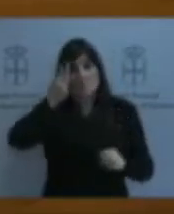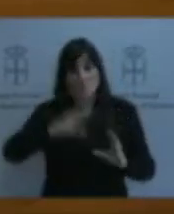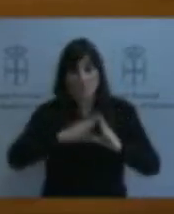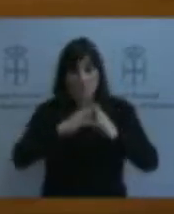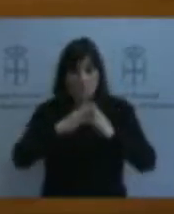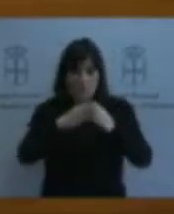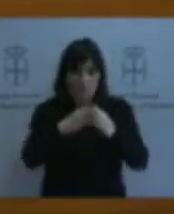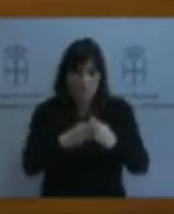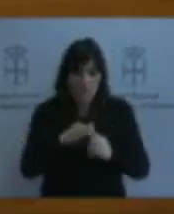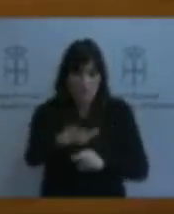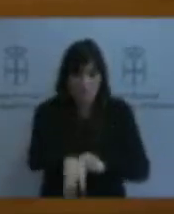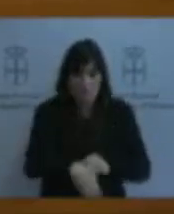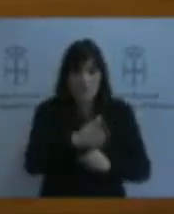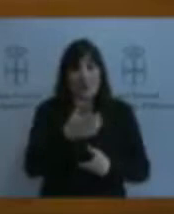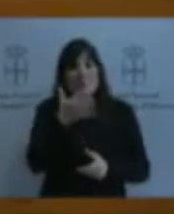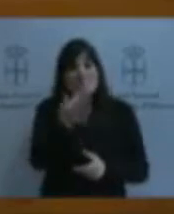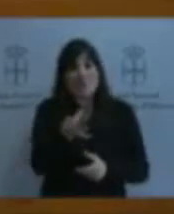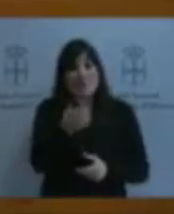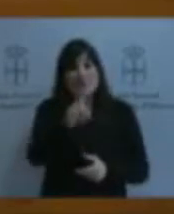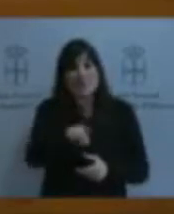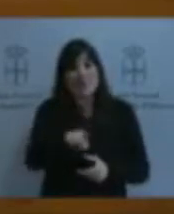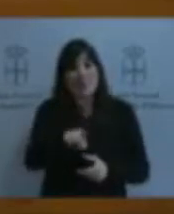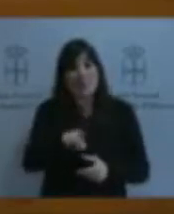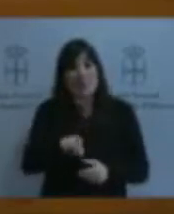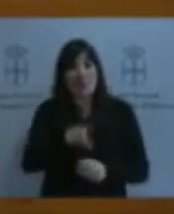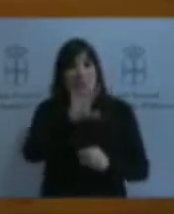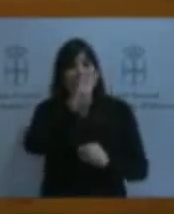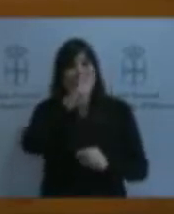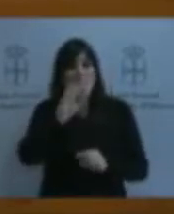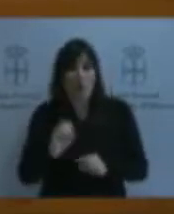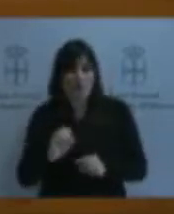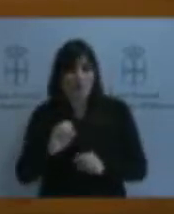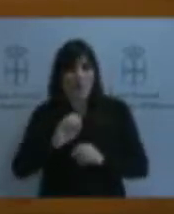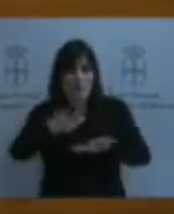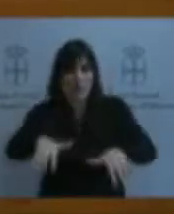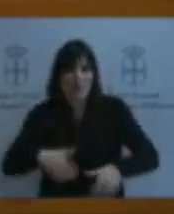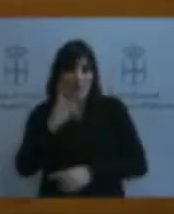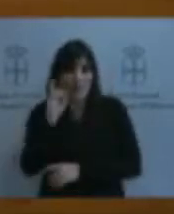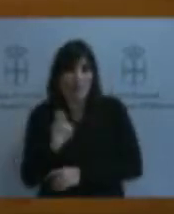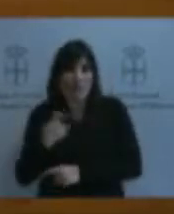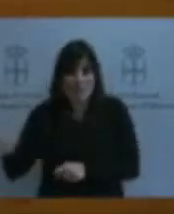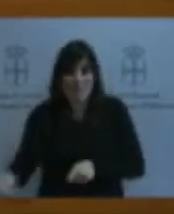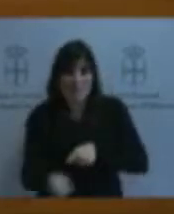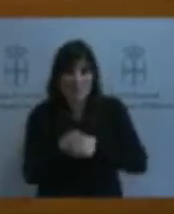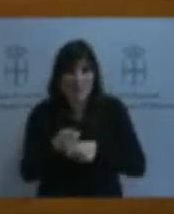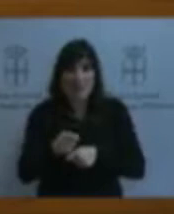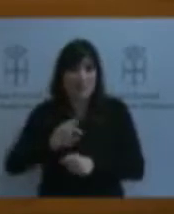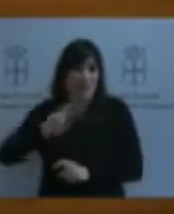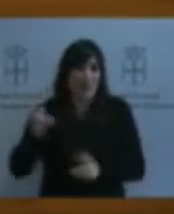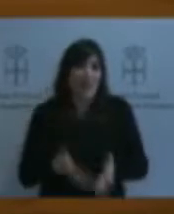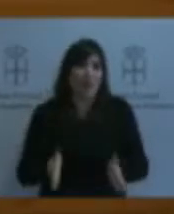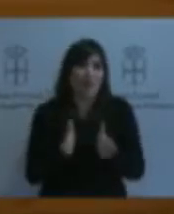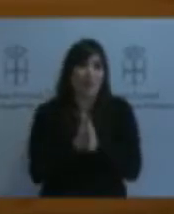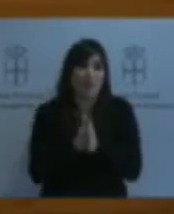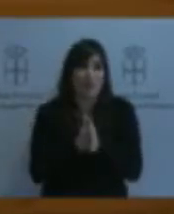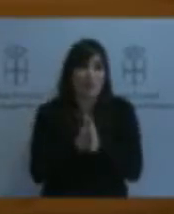49 volanteros, 2 artes fijas, 29 palangres. En total, son este grupo al que